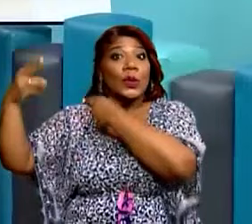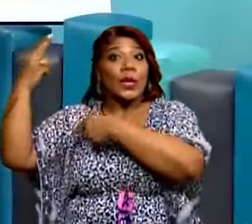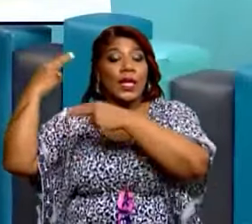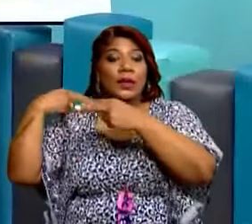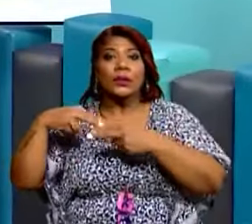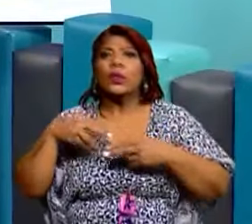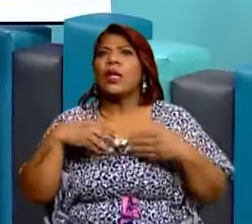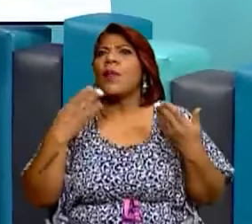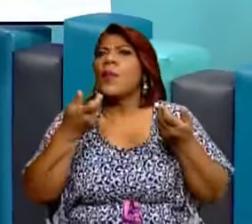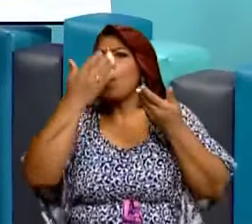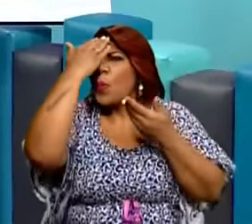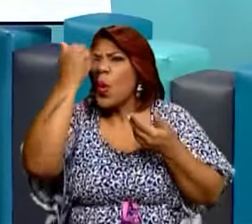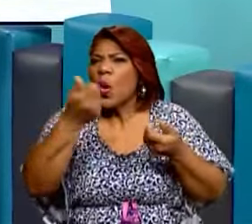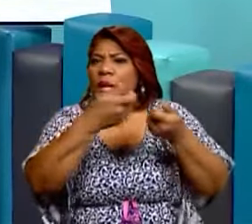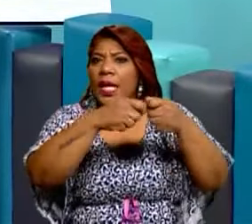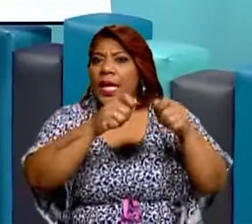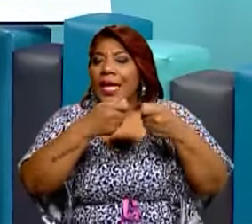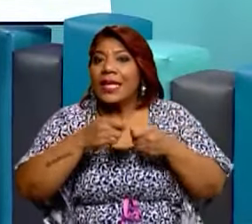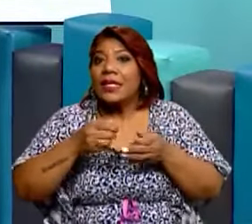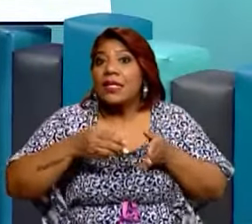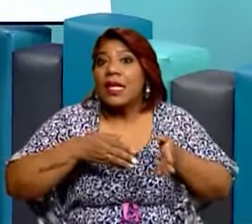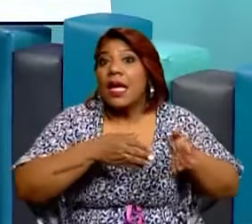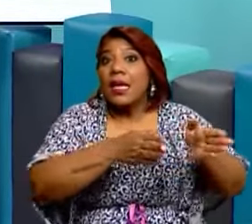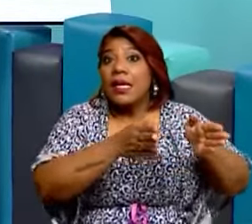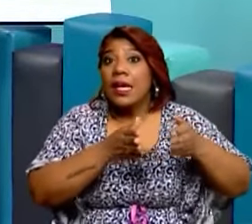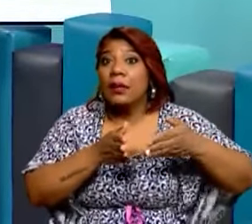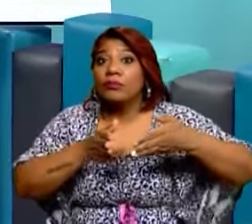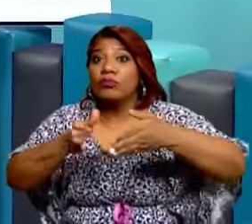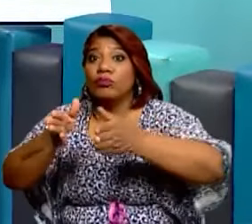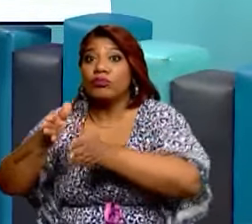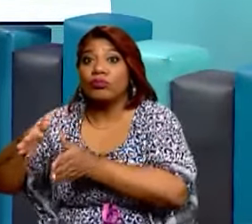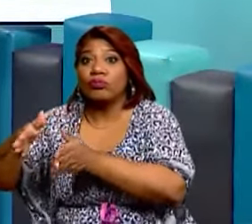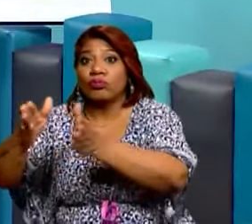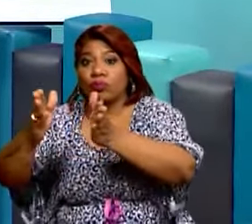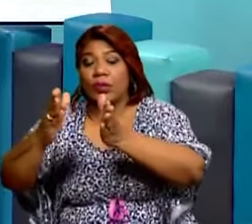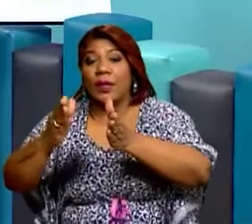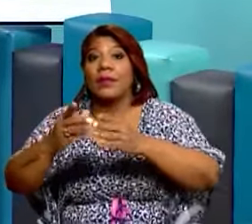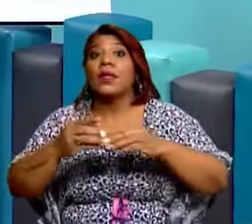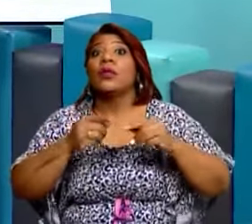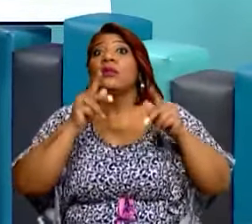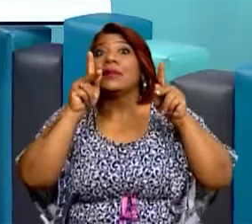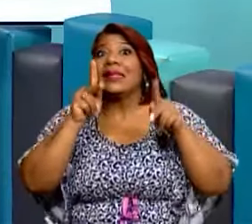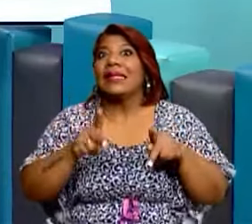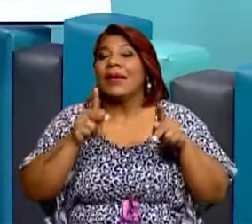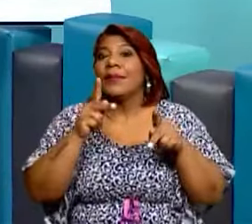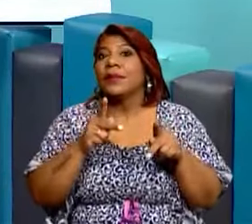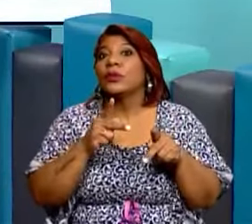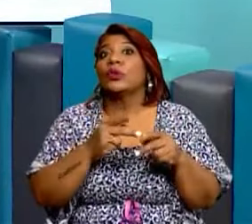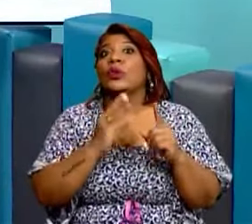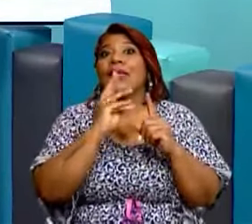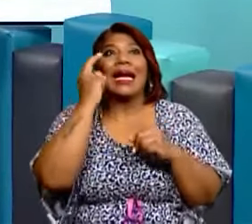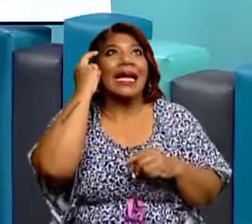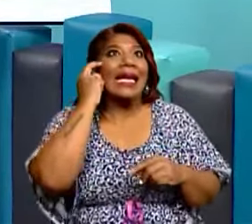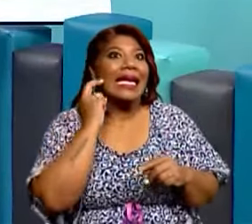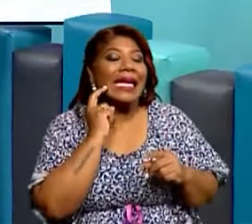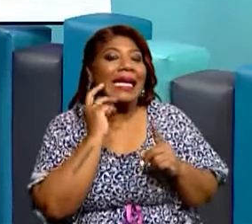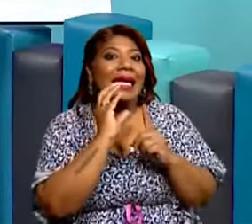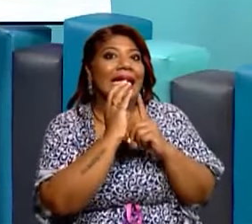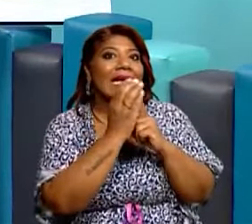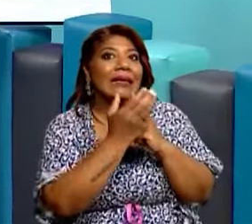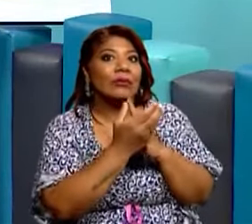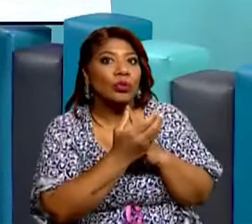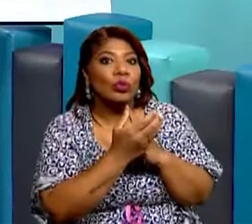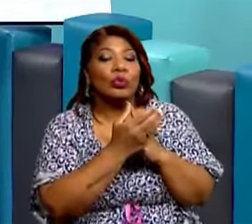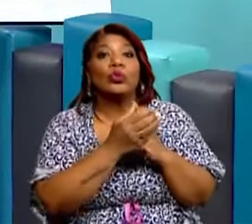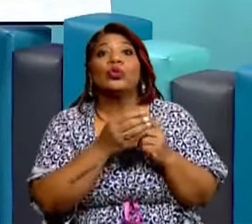significaba eran caminos de escape para poder ellos trazarse una ruta en las cabezas